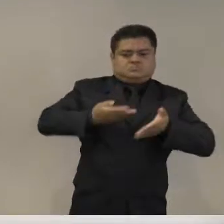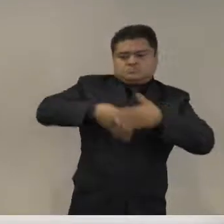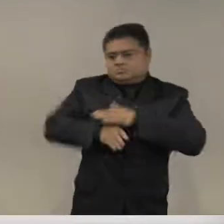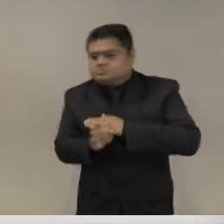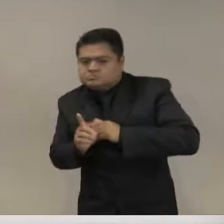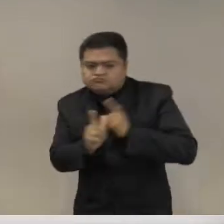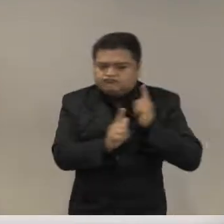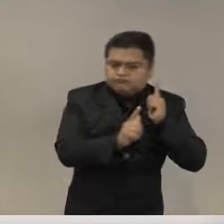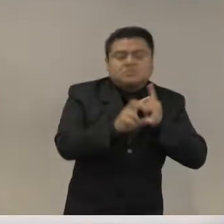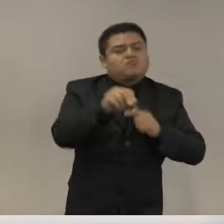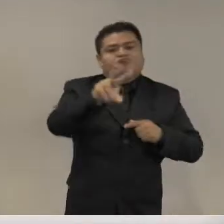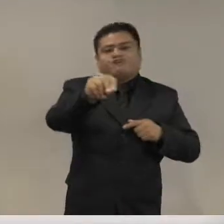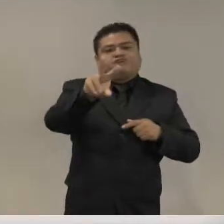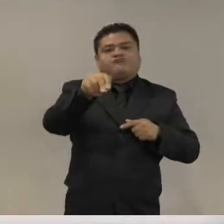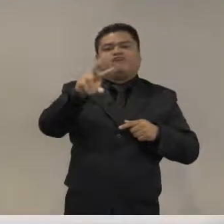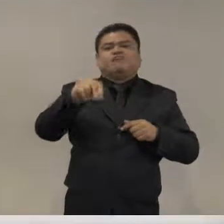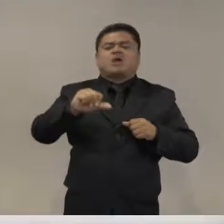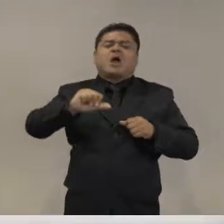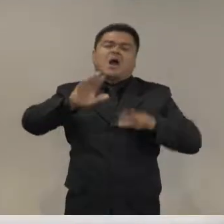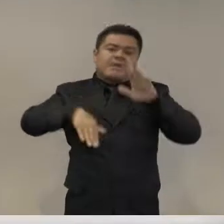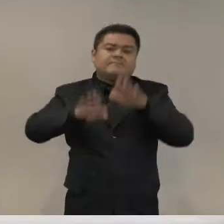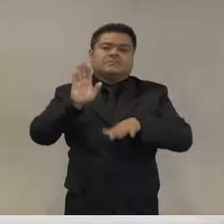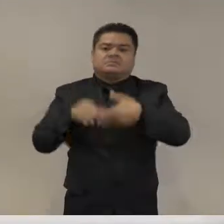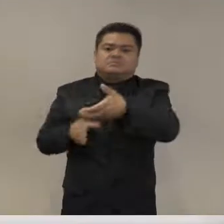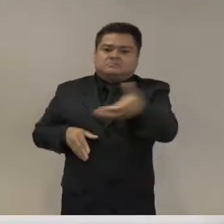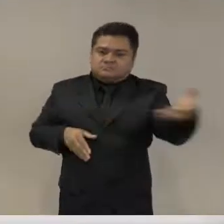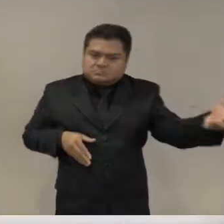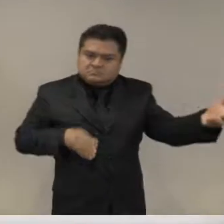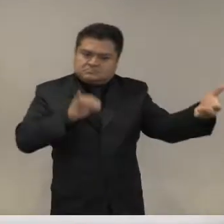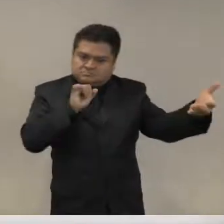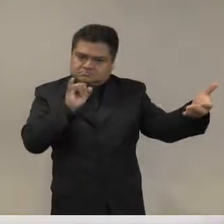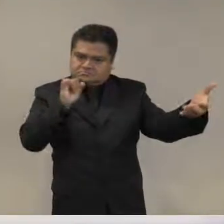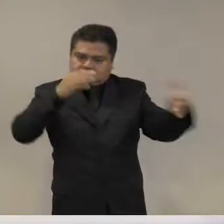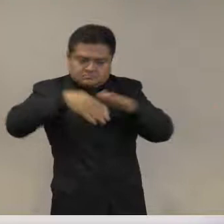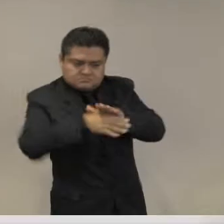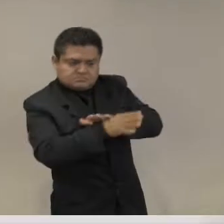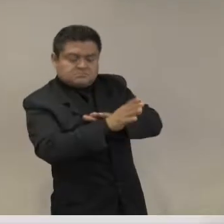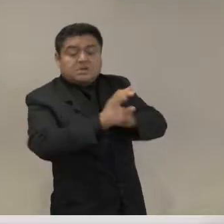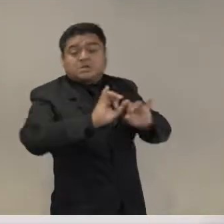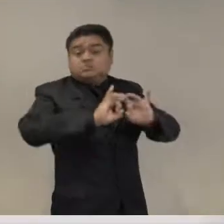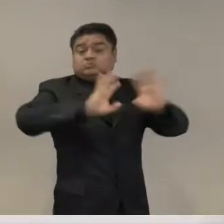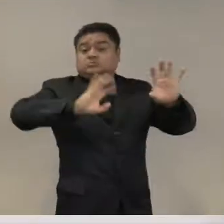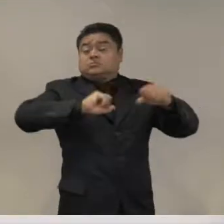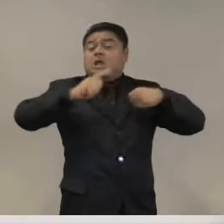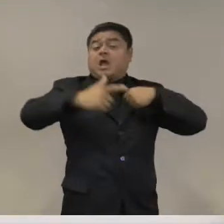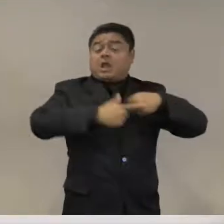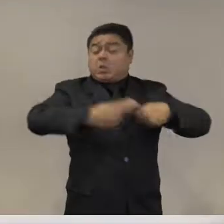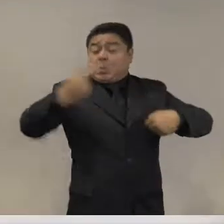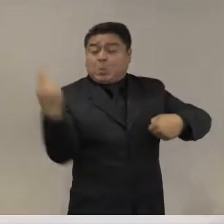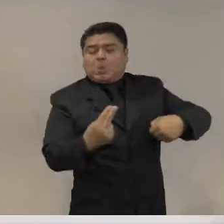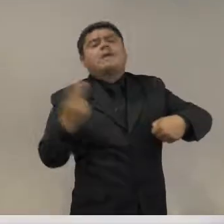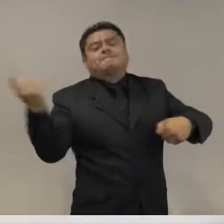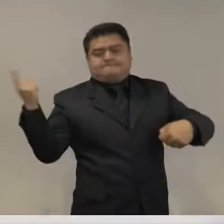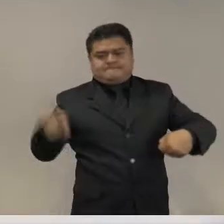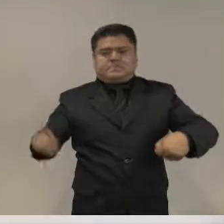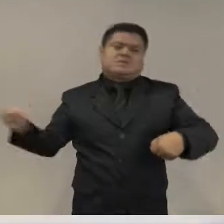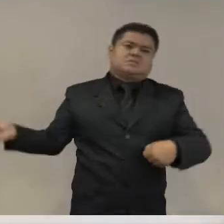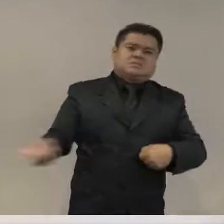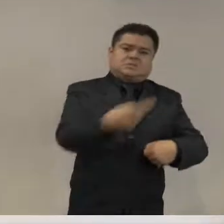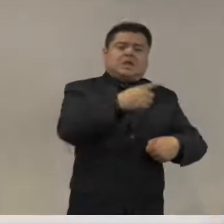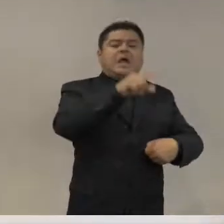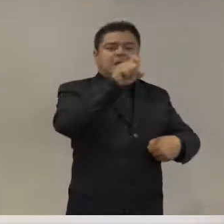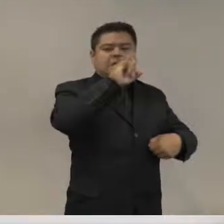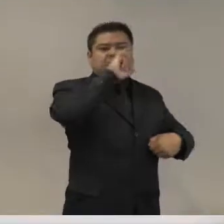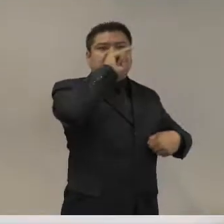de sitio y el estado de emergencia para hacerlo de manera muy local. En Venezuela, pues, es un desmadre.